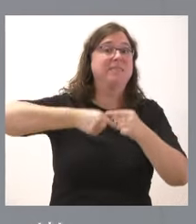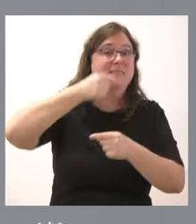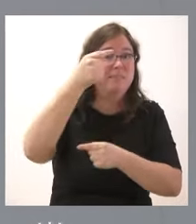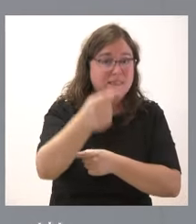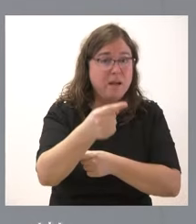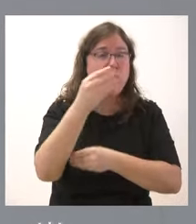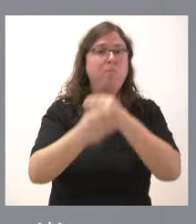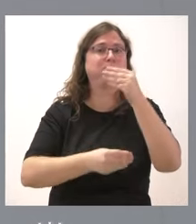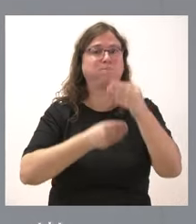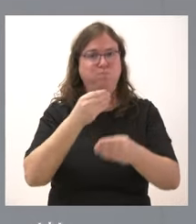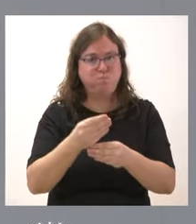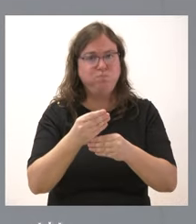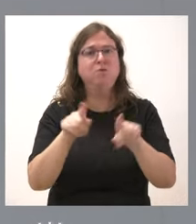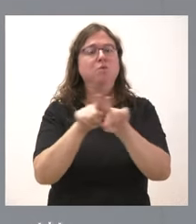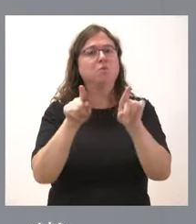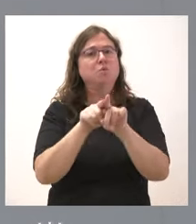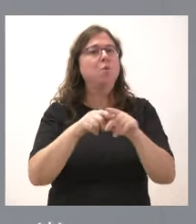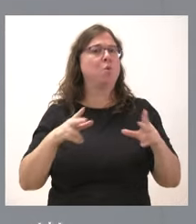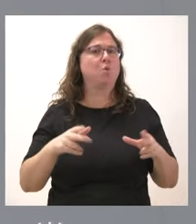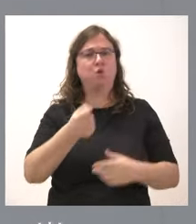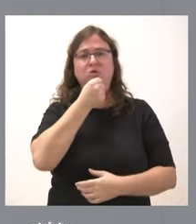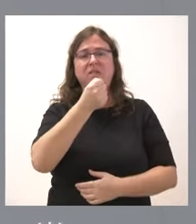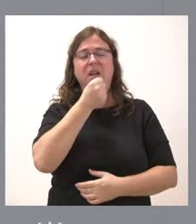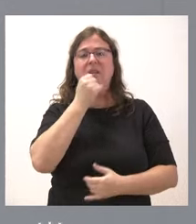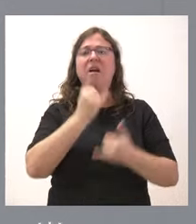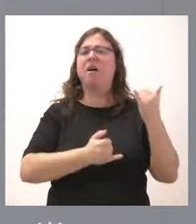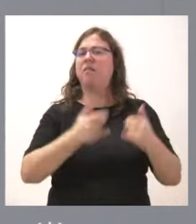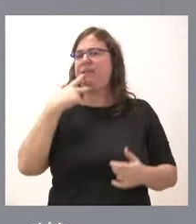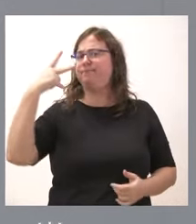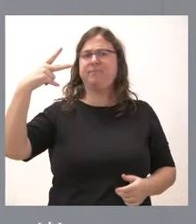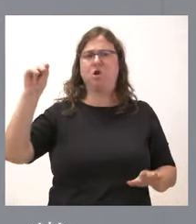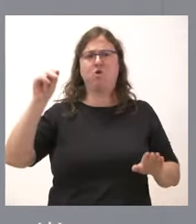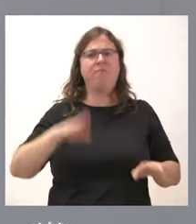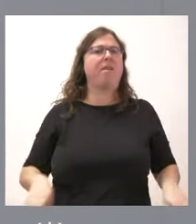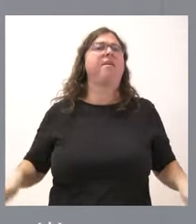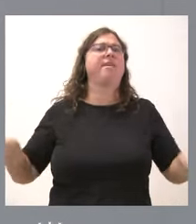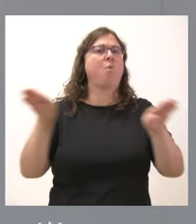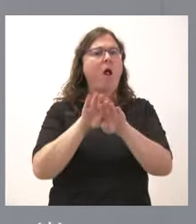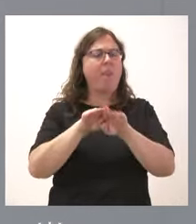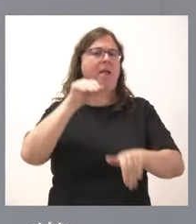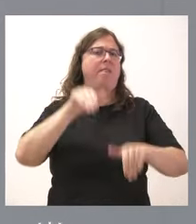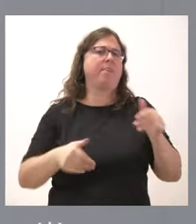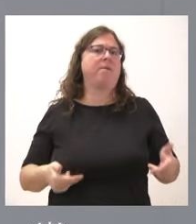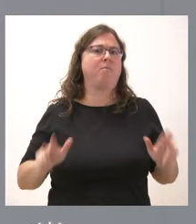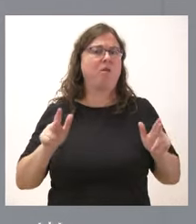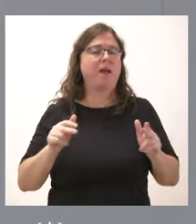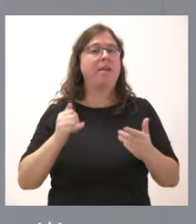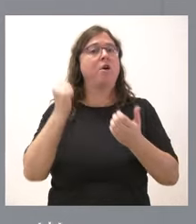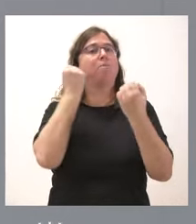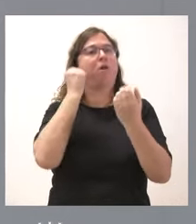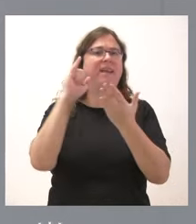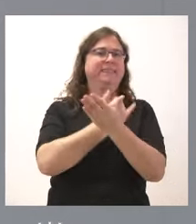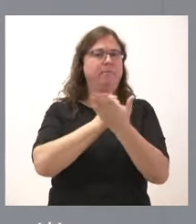ejercicio de su militancia socialista, dicen no. Esto no. La igualdad, la democracia, la división de poderes, la